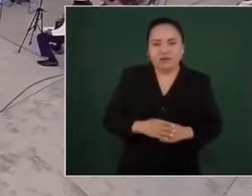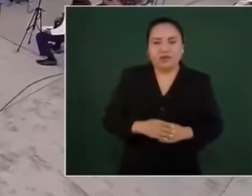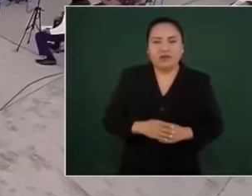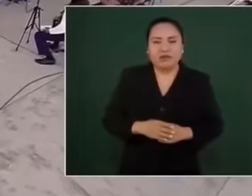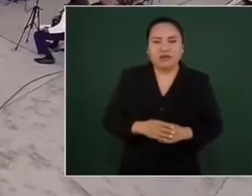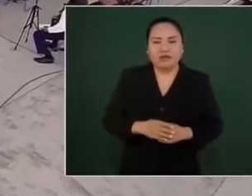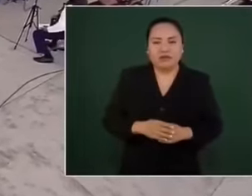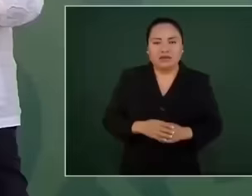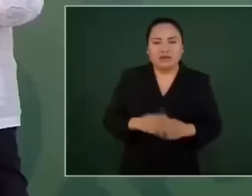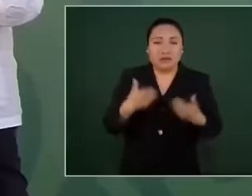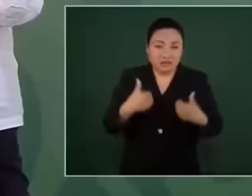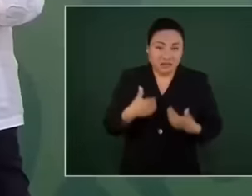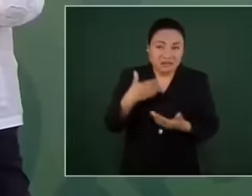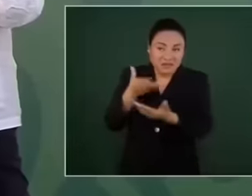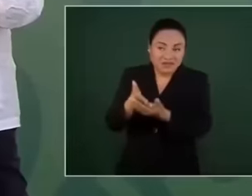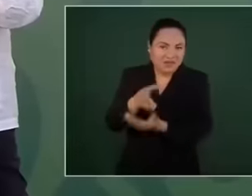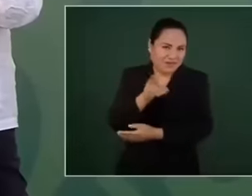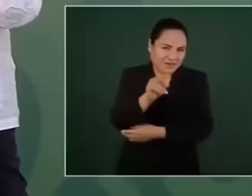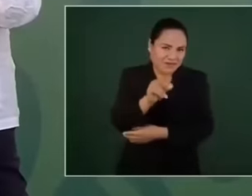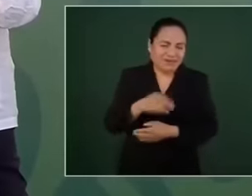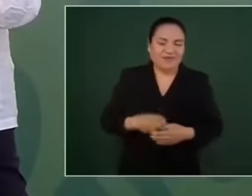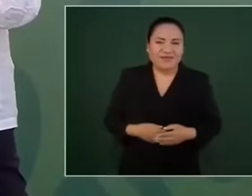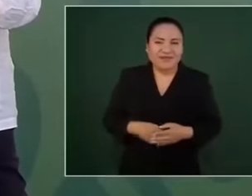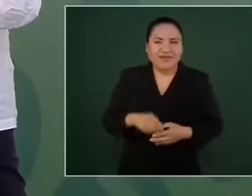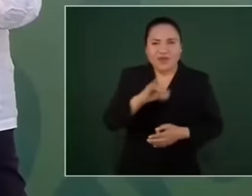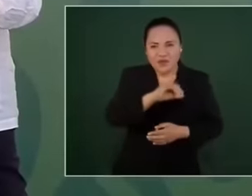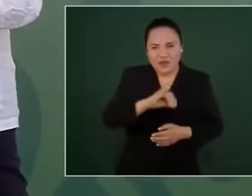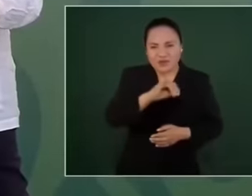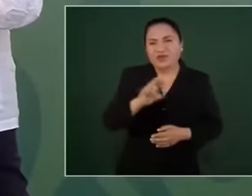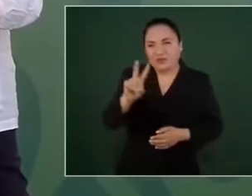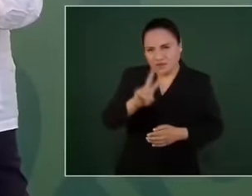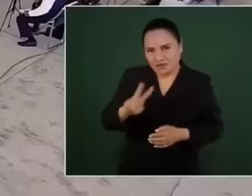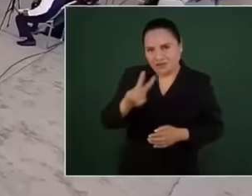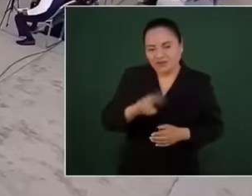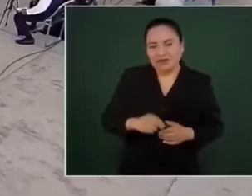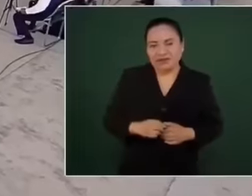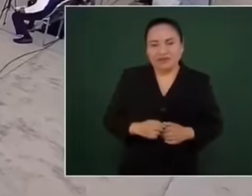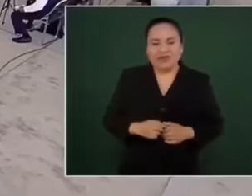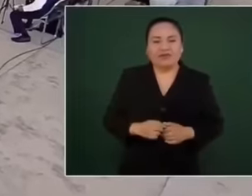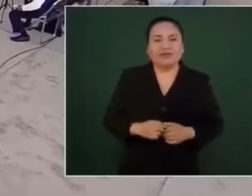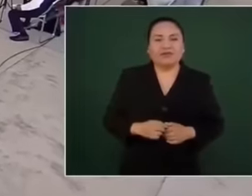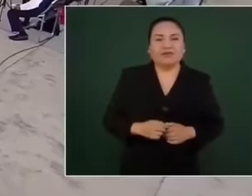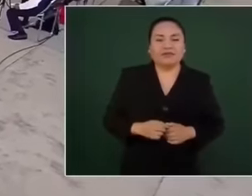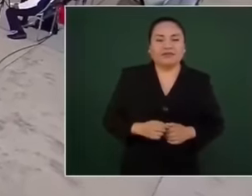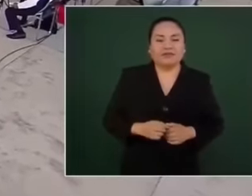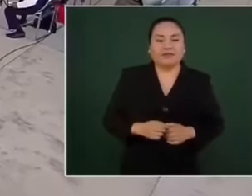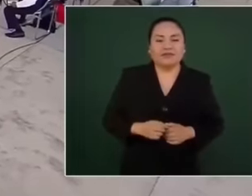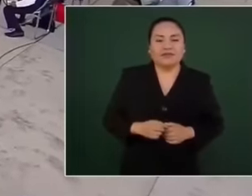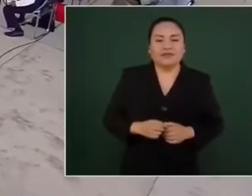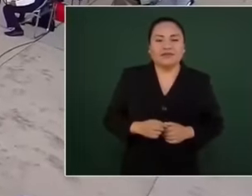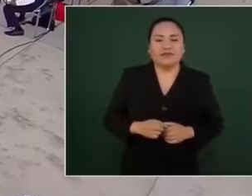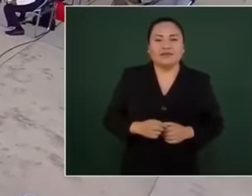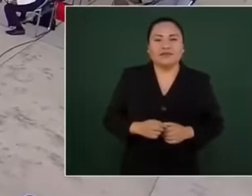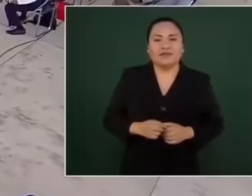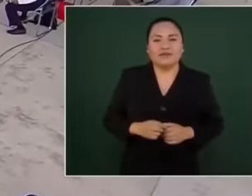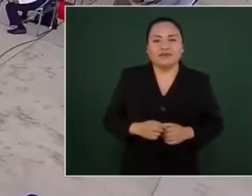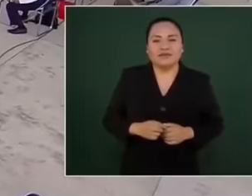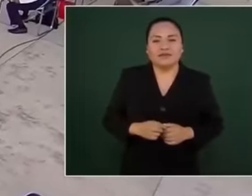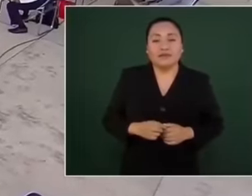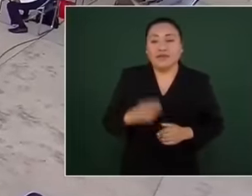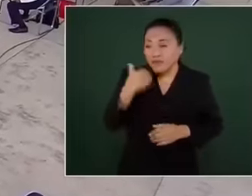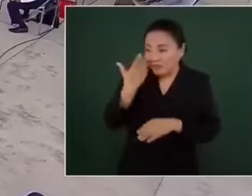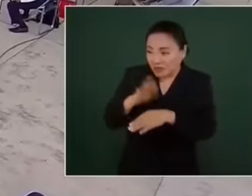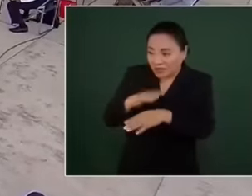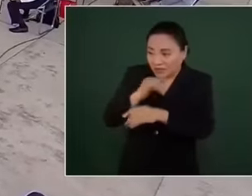es un honor, amigos, estar con Obrador. Es un honor que sea el presidente y es un honor que